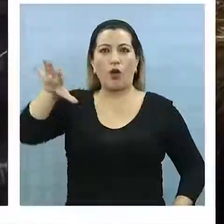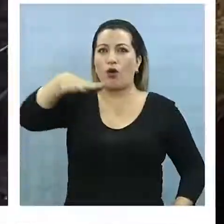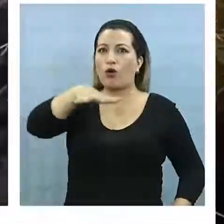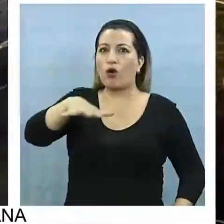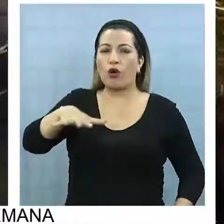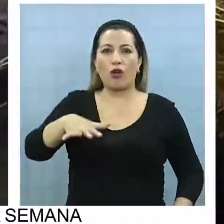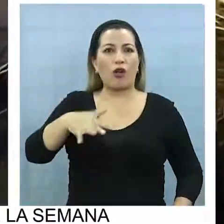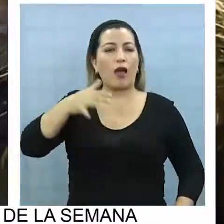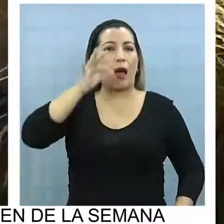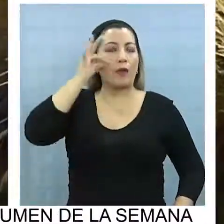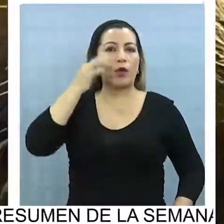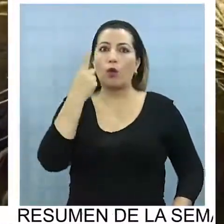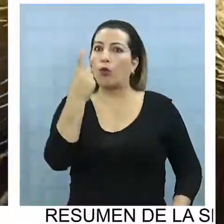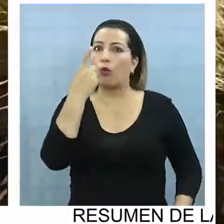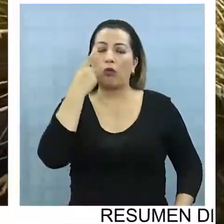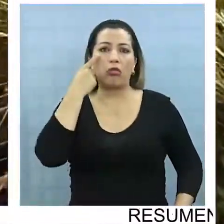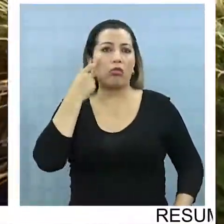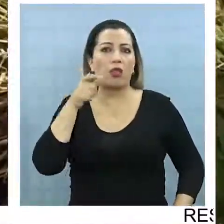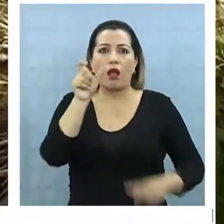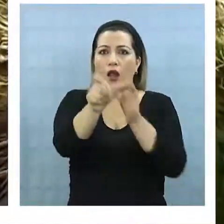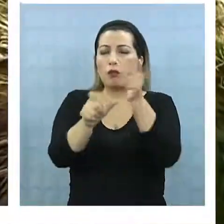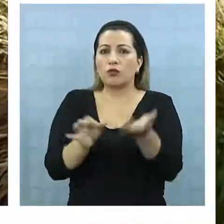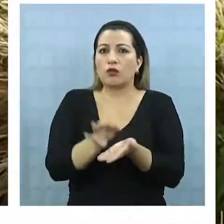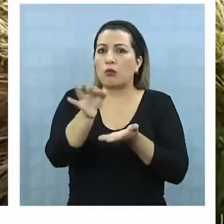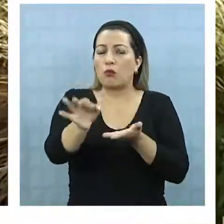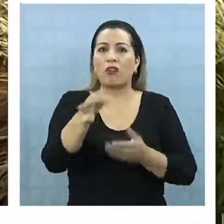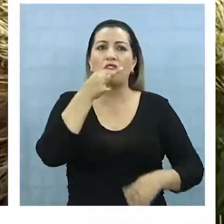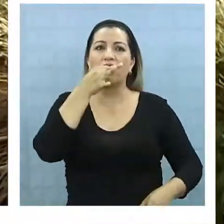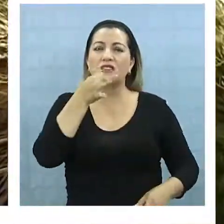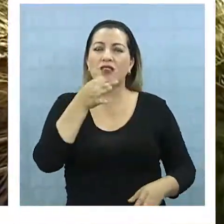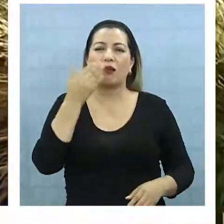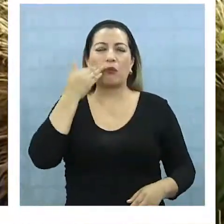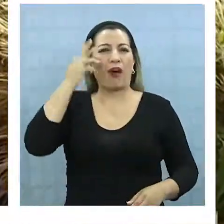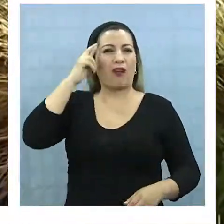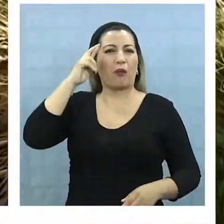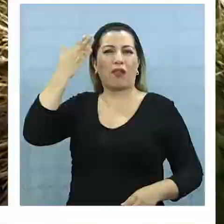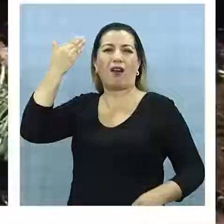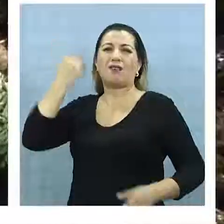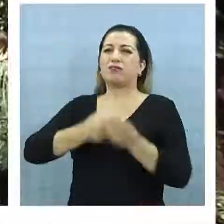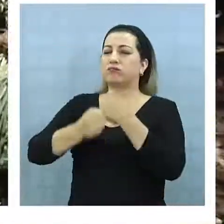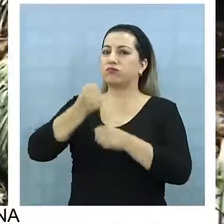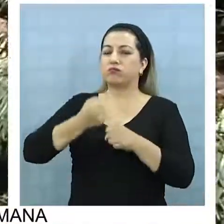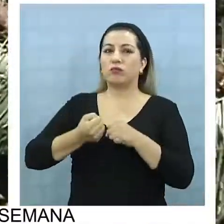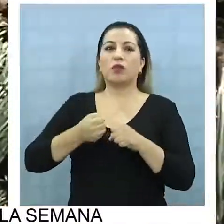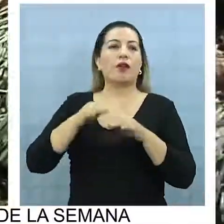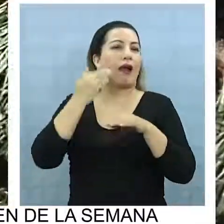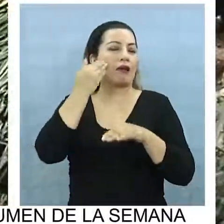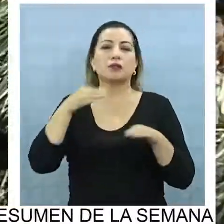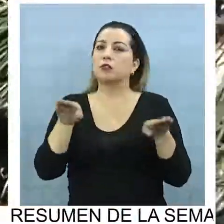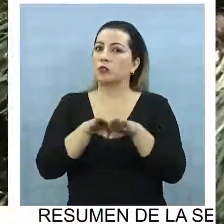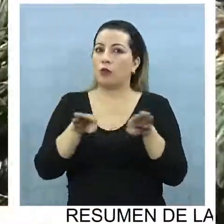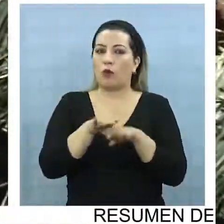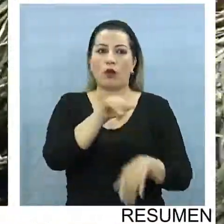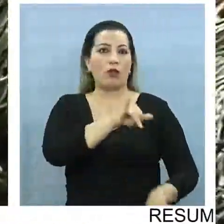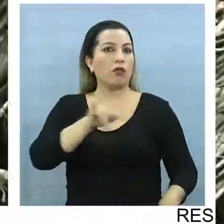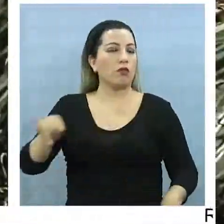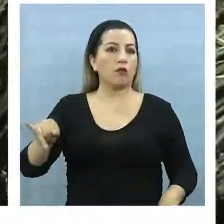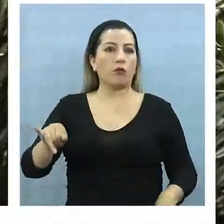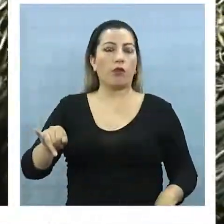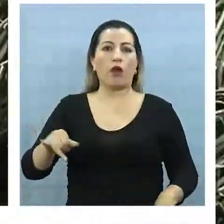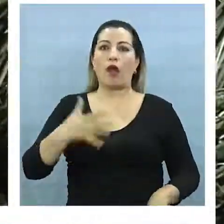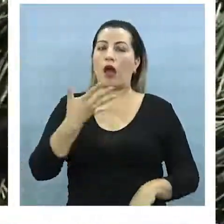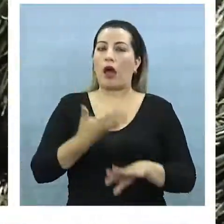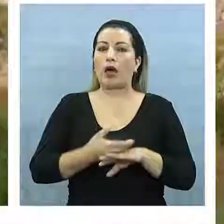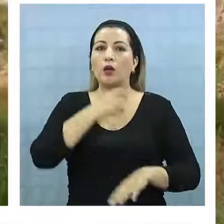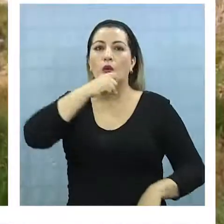coloración amarilla duró solo un día, los agricultores recuerdan que ha habido casos similares hace muchos años y después se manifestó